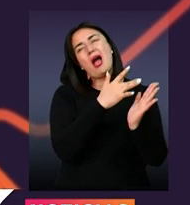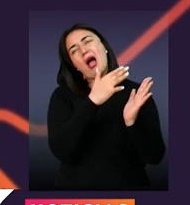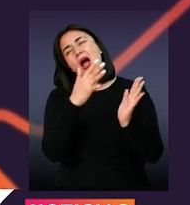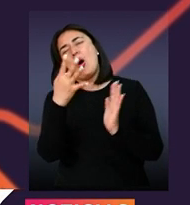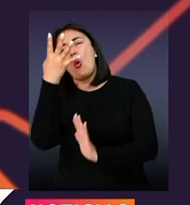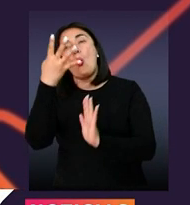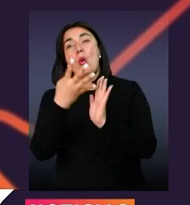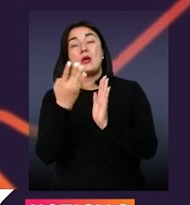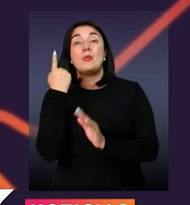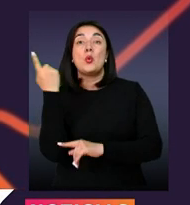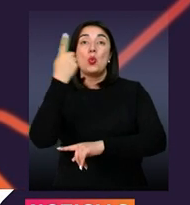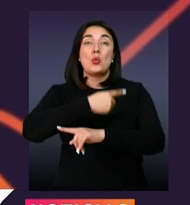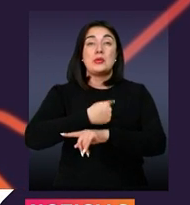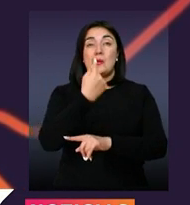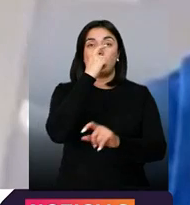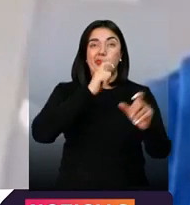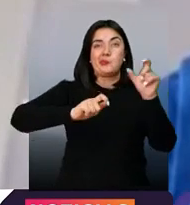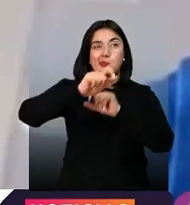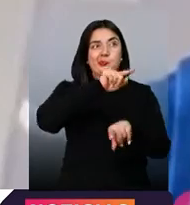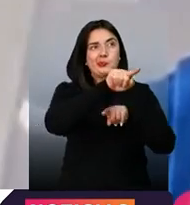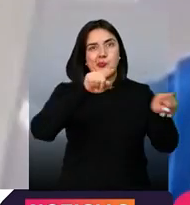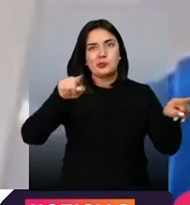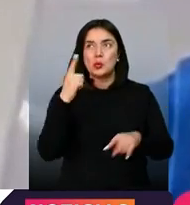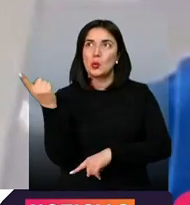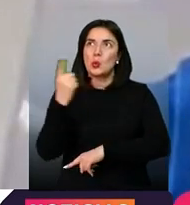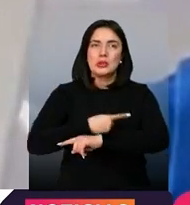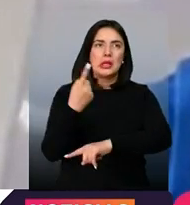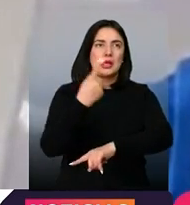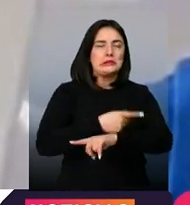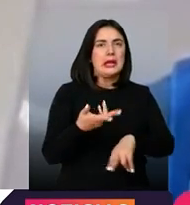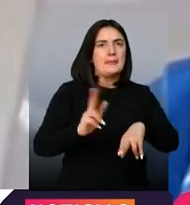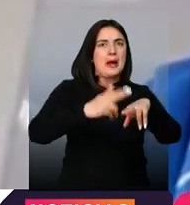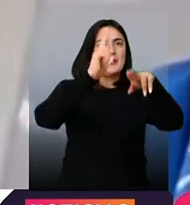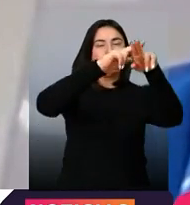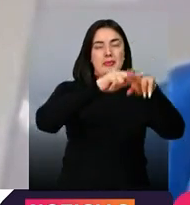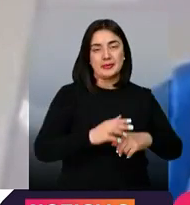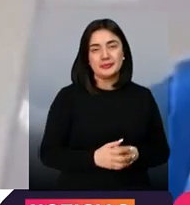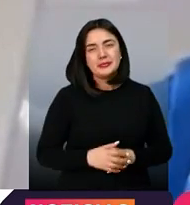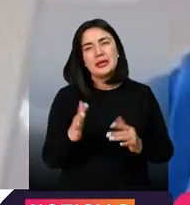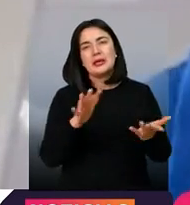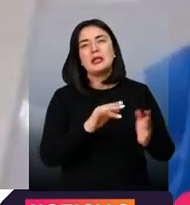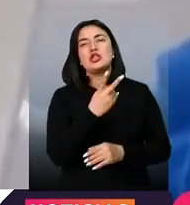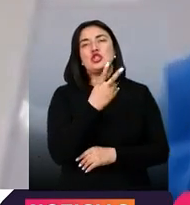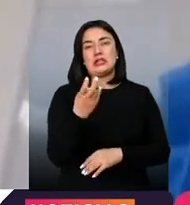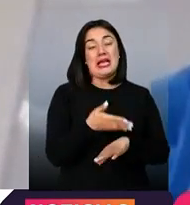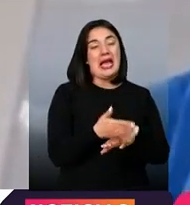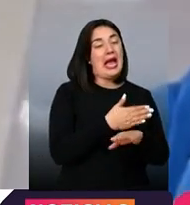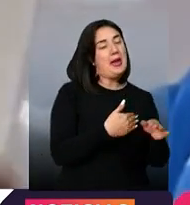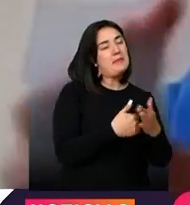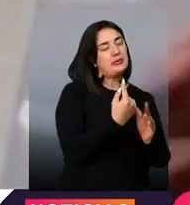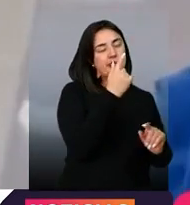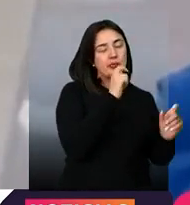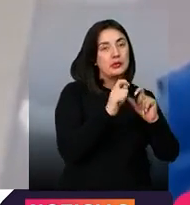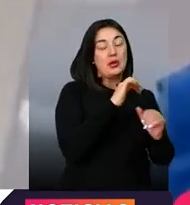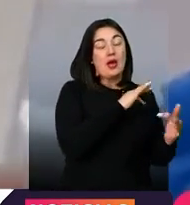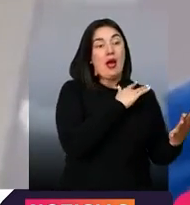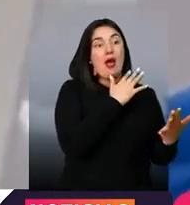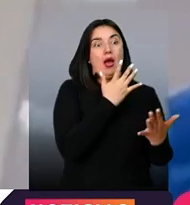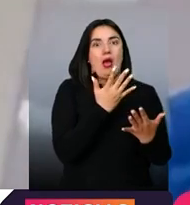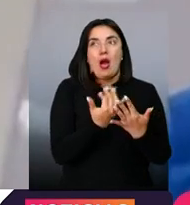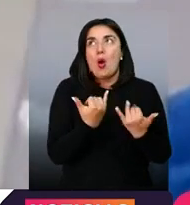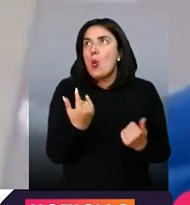pruebas diarias de COVID-19. Capacidad inicial de alrededor de 200 pruebas a una capacidad actual como